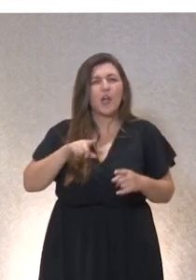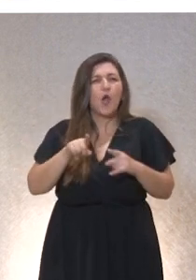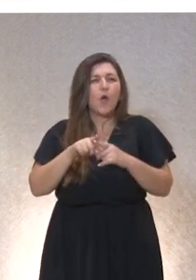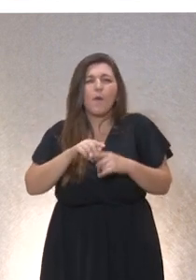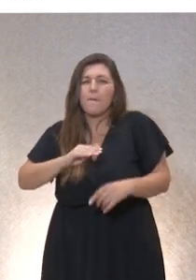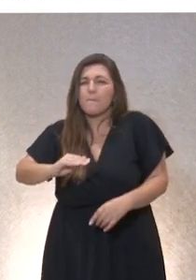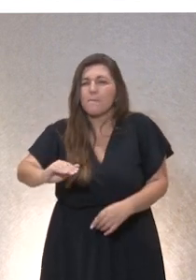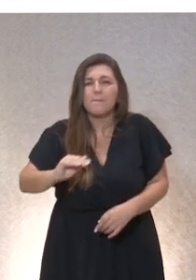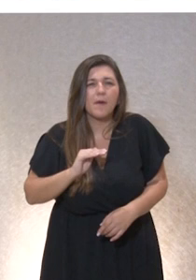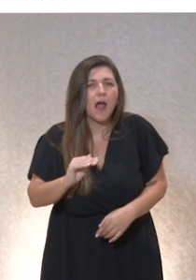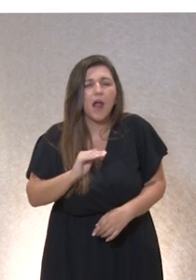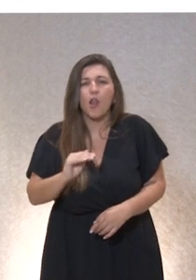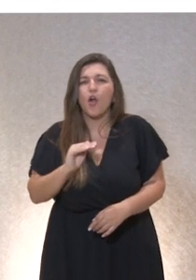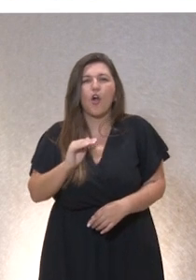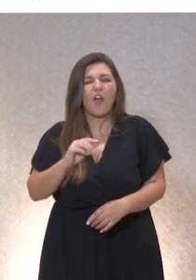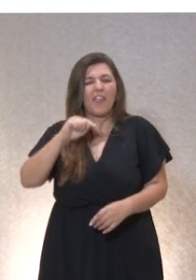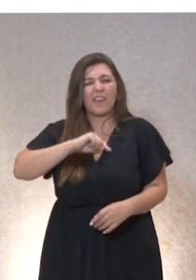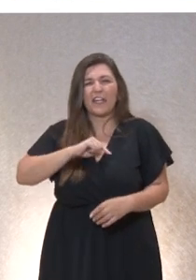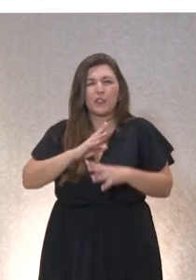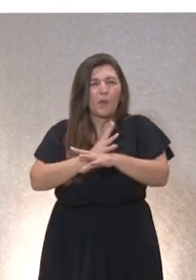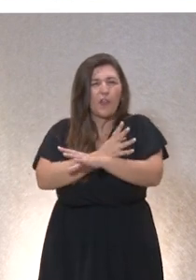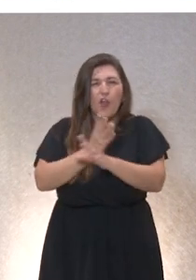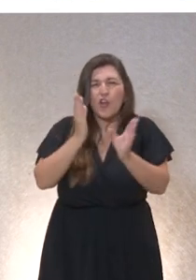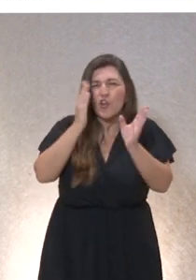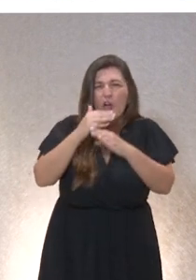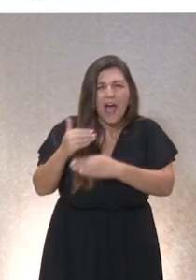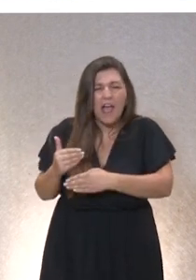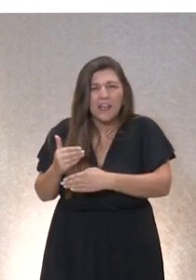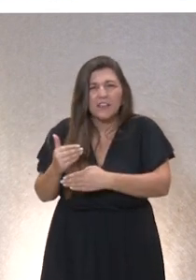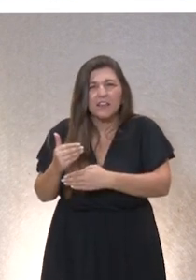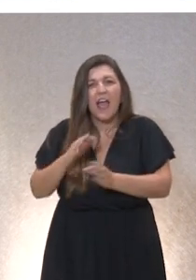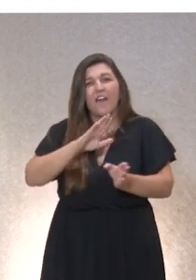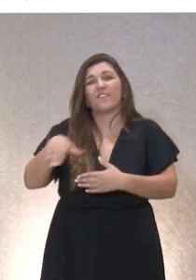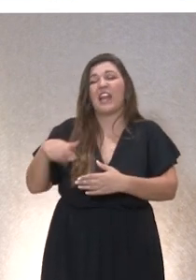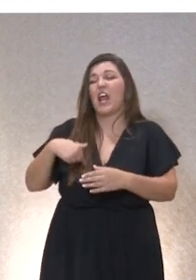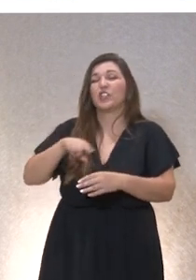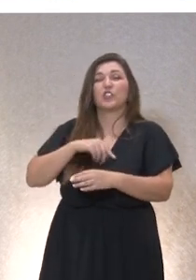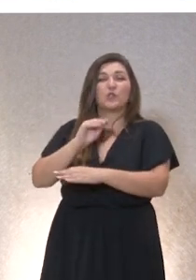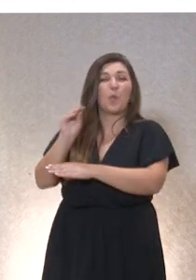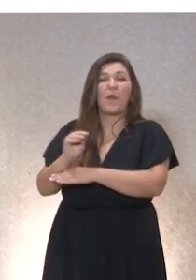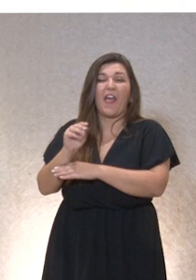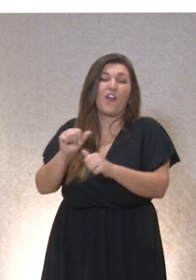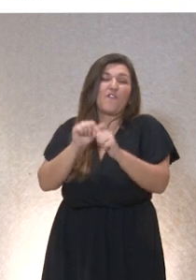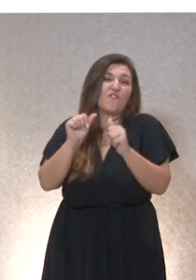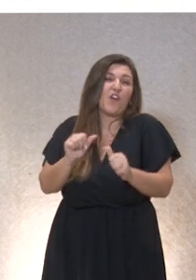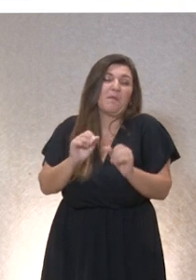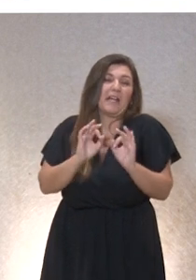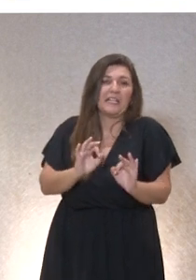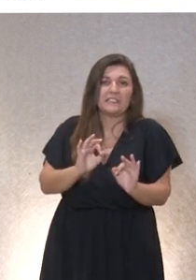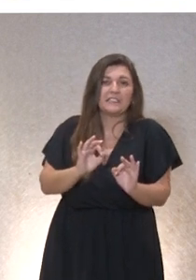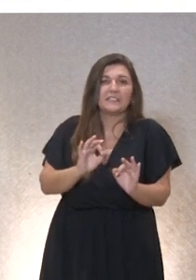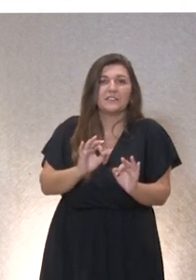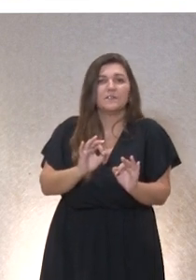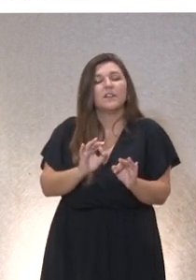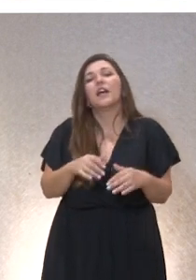maquiavélicos y no tenemos escrúpulos, probablemente nuestro cuidado va a ser de una determinada forma. Por lo